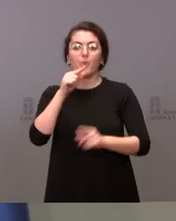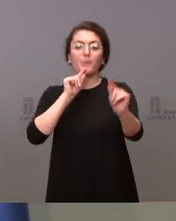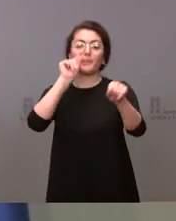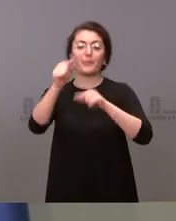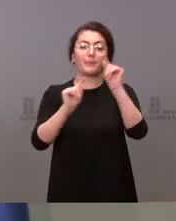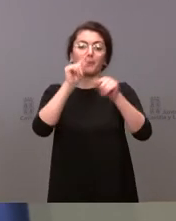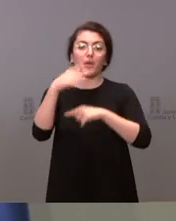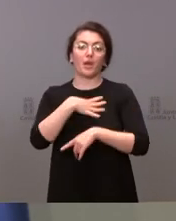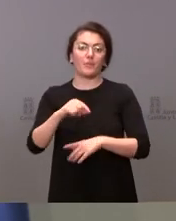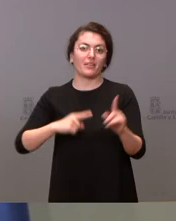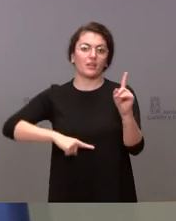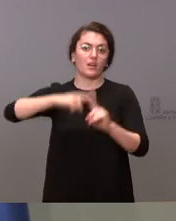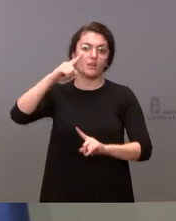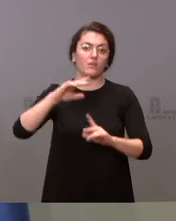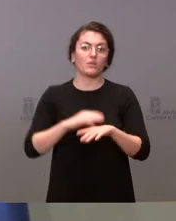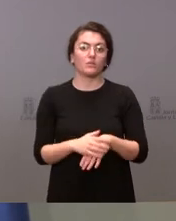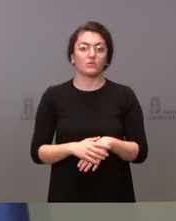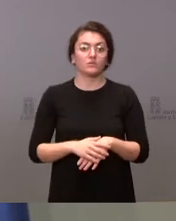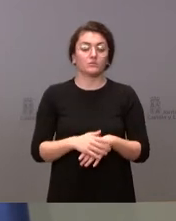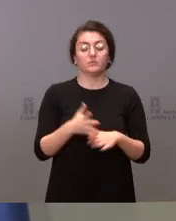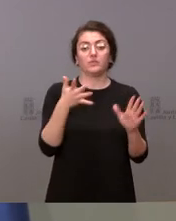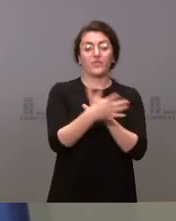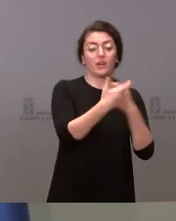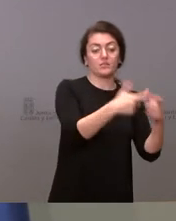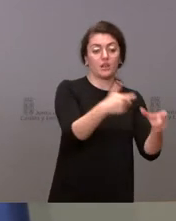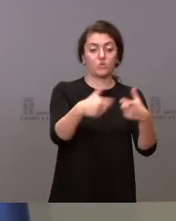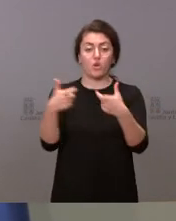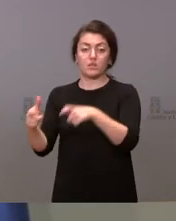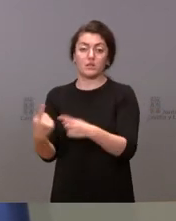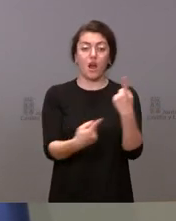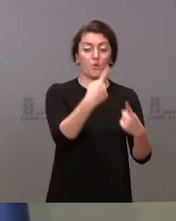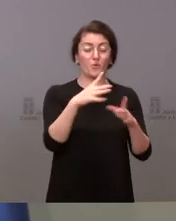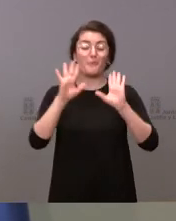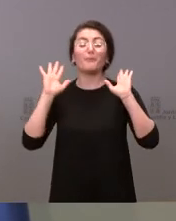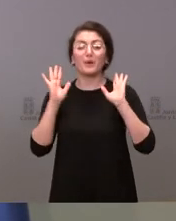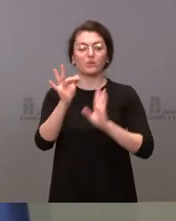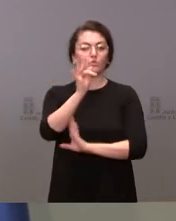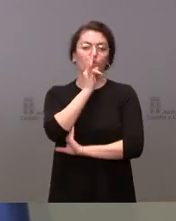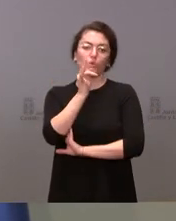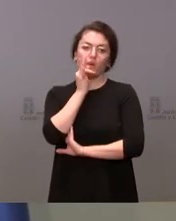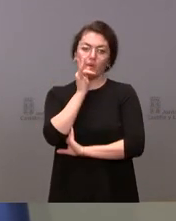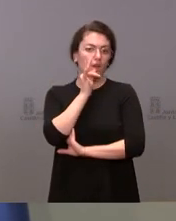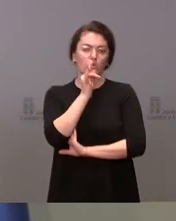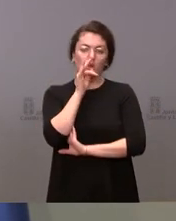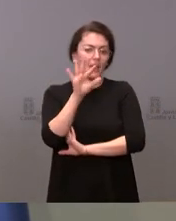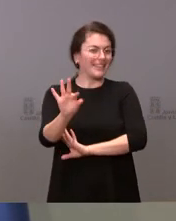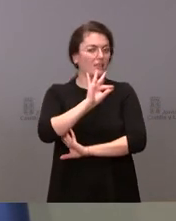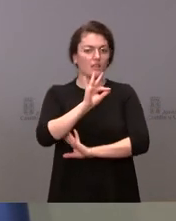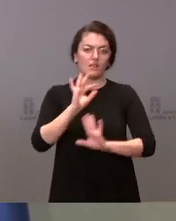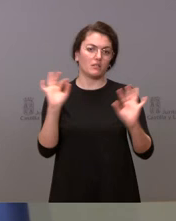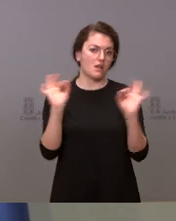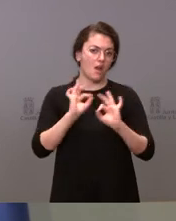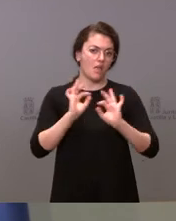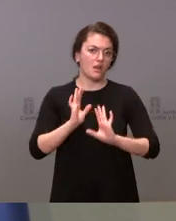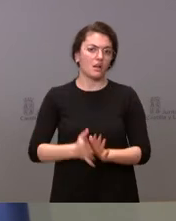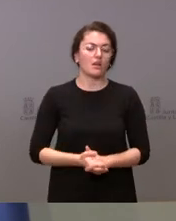más elevado. Eso hay varios sectores. Pero, insisto, ni siquiera hemos tomado aún esa decisión. Porque le